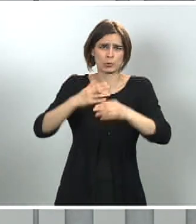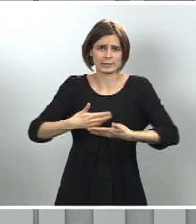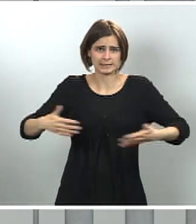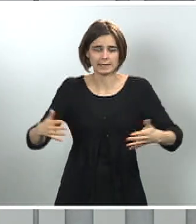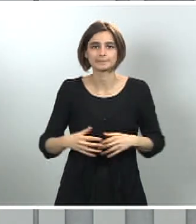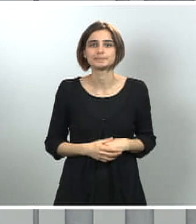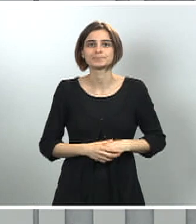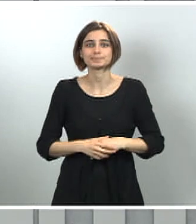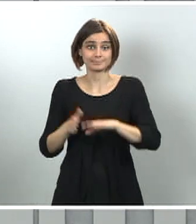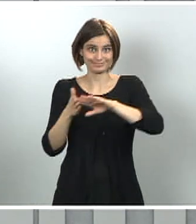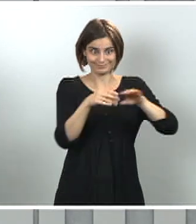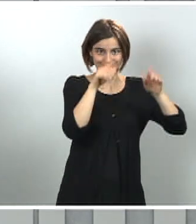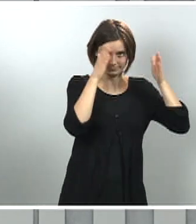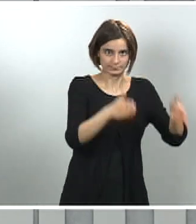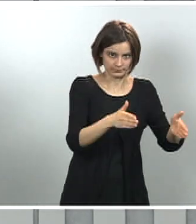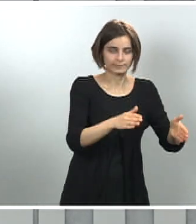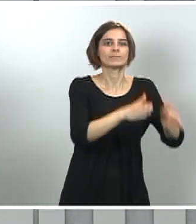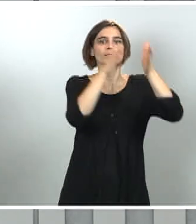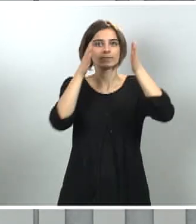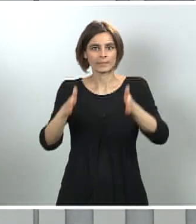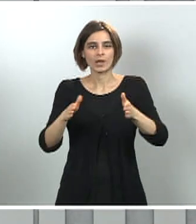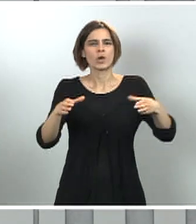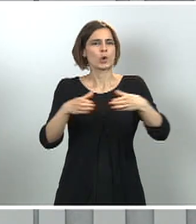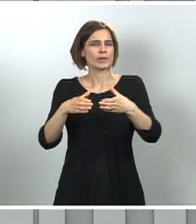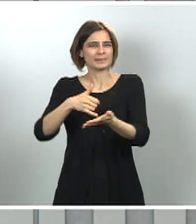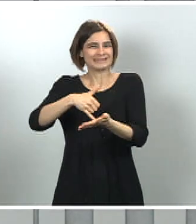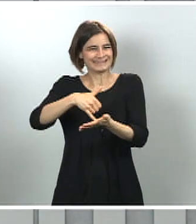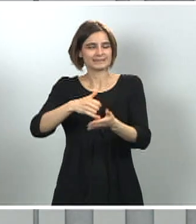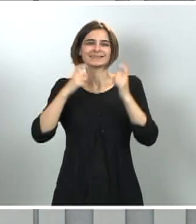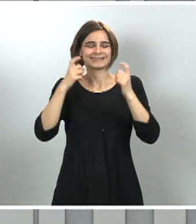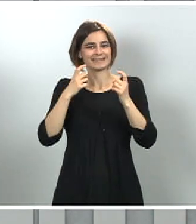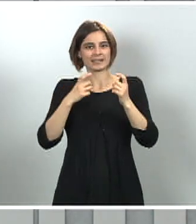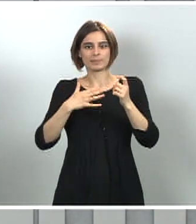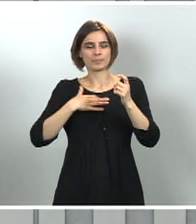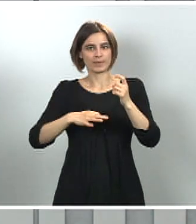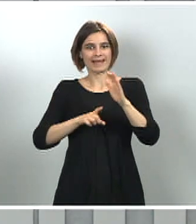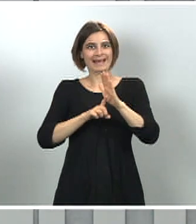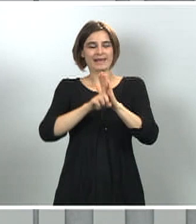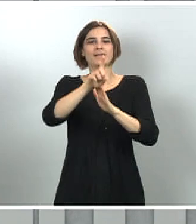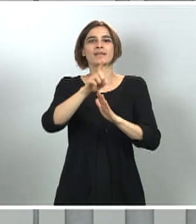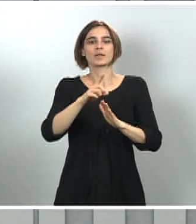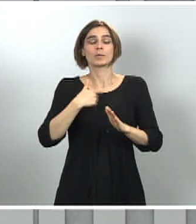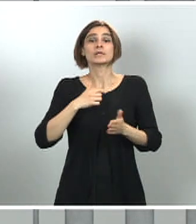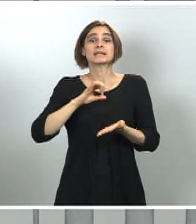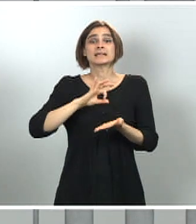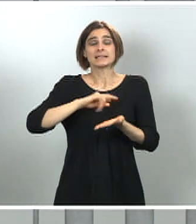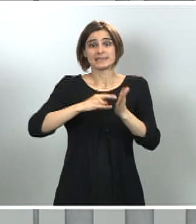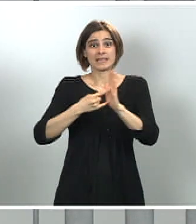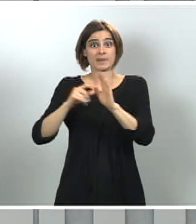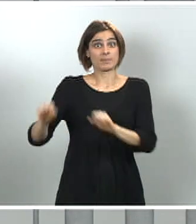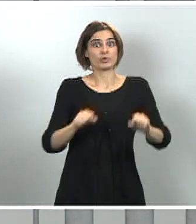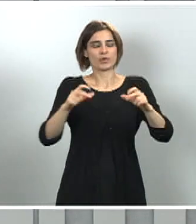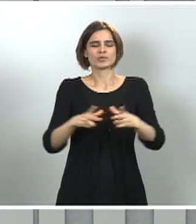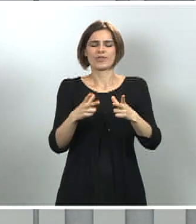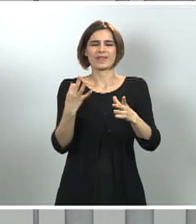avance en la protección de los colectivos vulnerables, fortaleciendo nuestro sistema de protección social, básicamente el estado